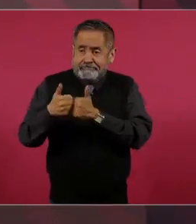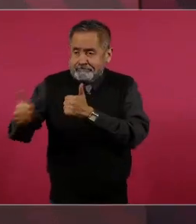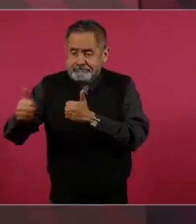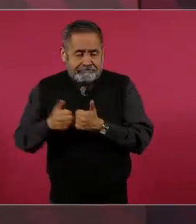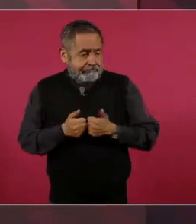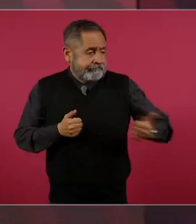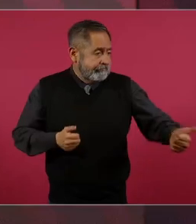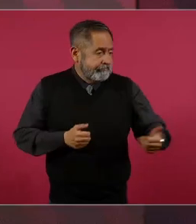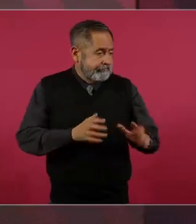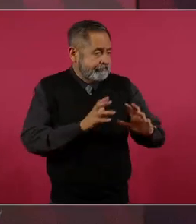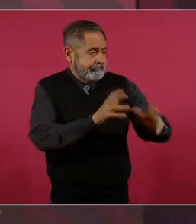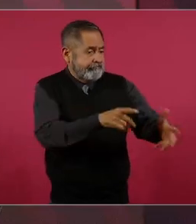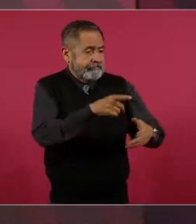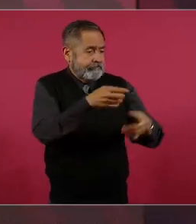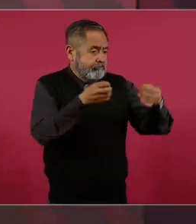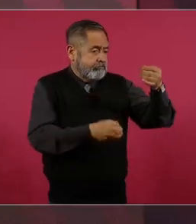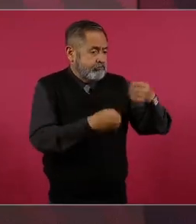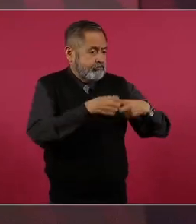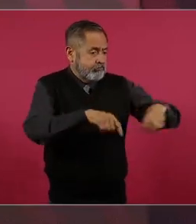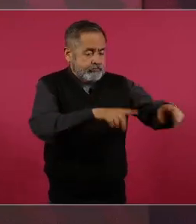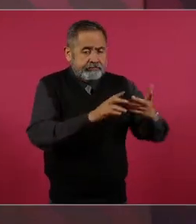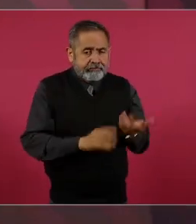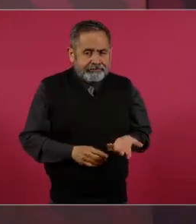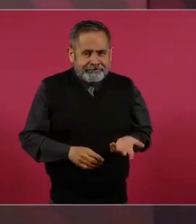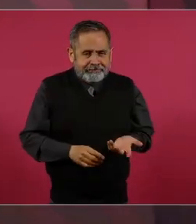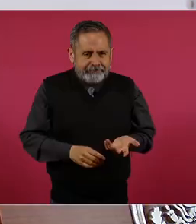público impulsada por el presidente.